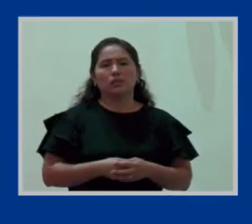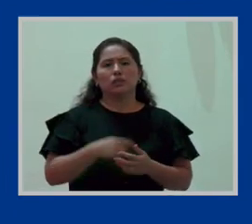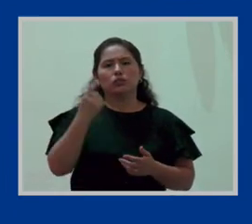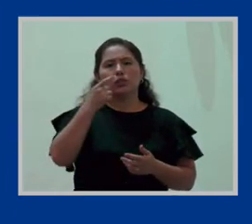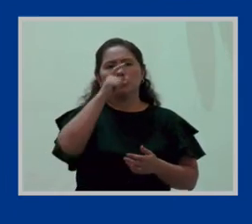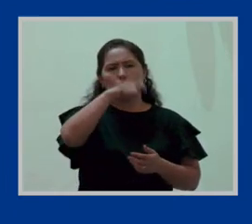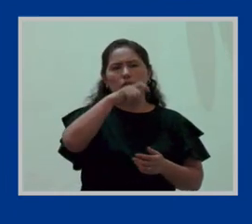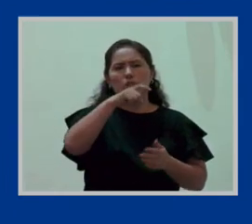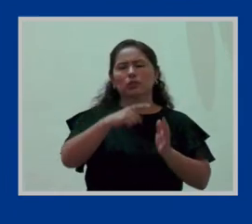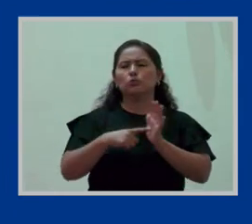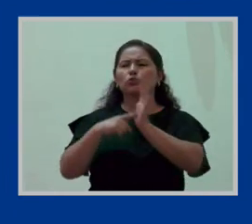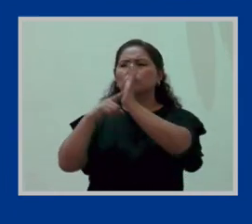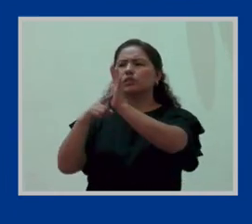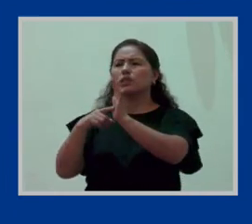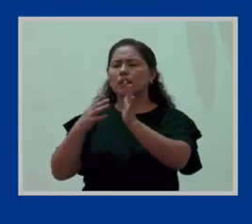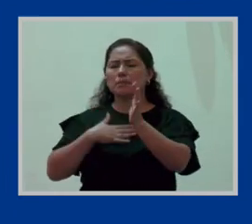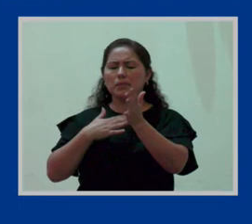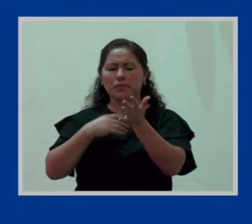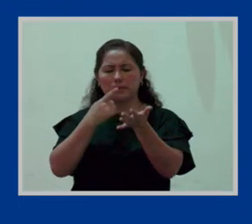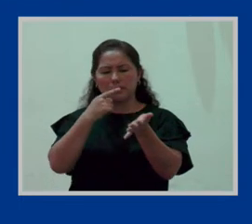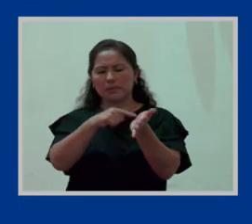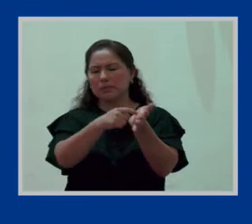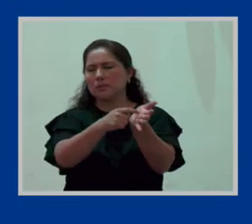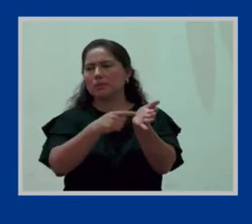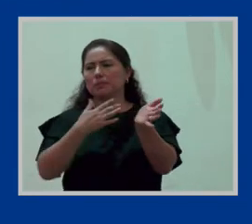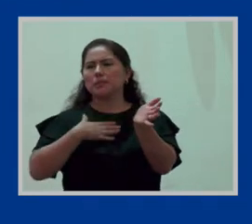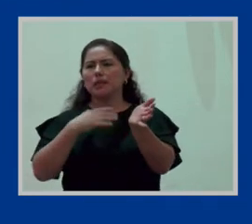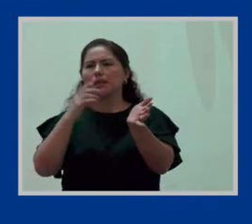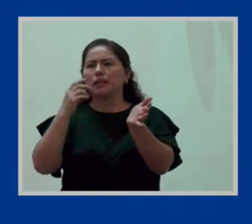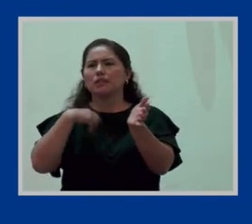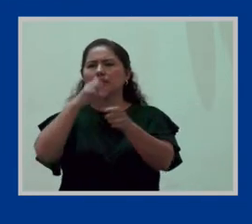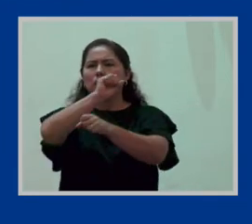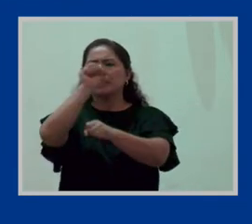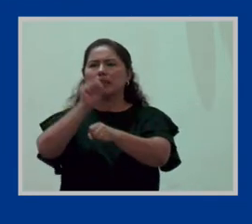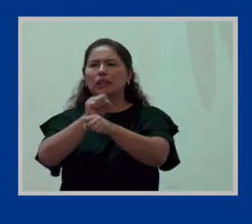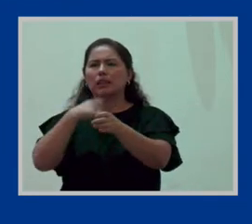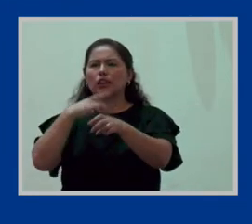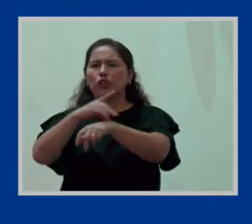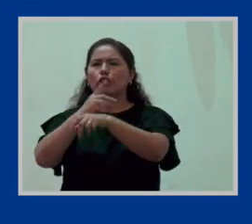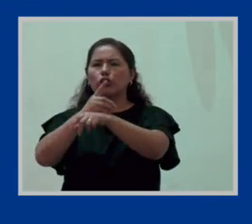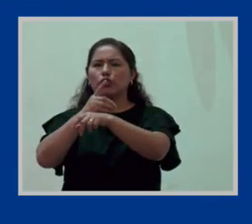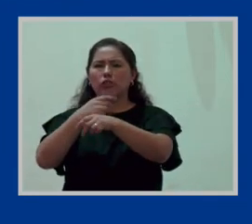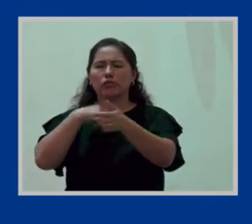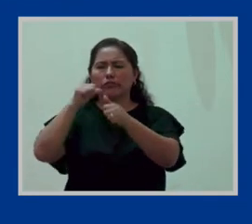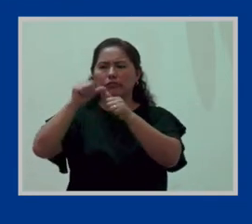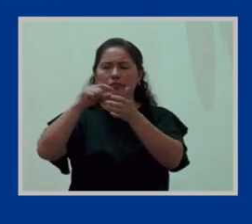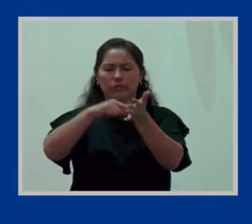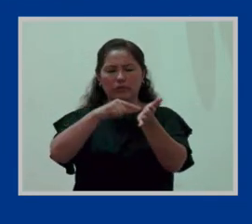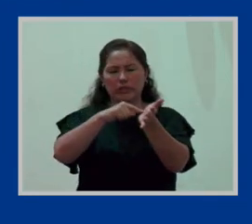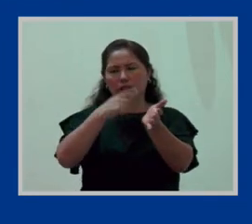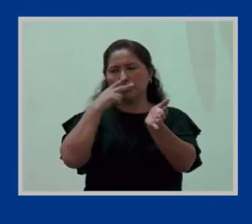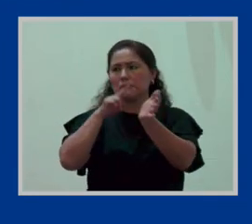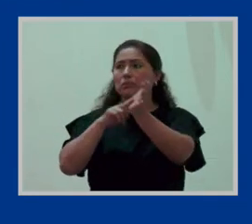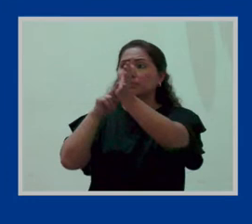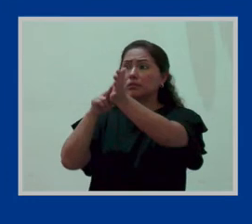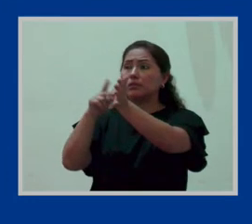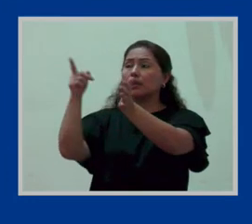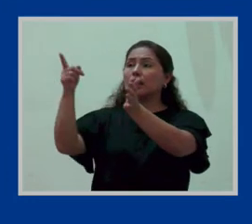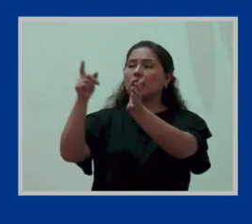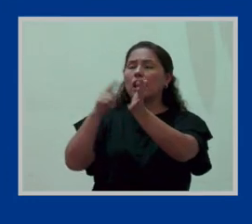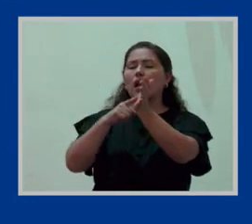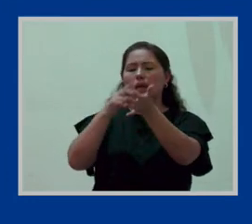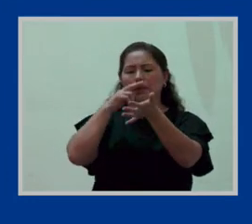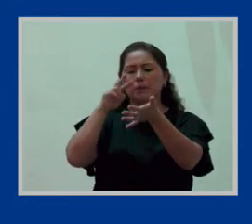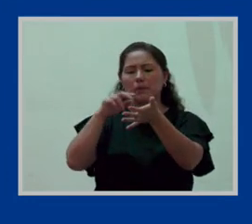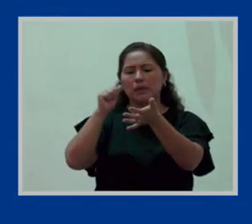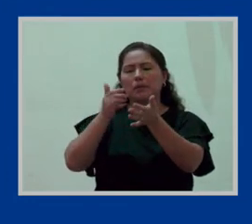efecto, ¿no? ¿Qué puedo mostrar? Mi cita, ¿no? Aquí está, ya es el medio de mi cita, o el médico que sea. Aquí está. Y luego lo acredito con la